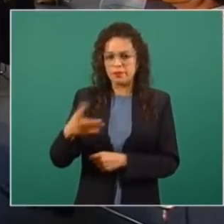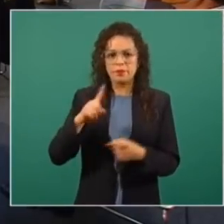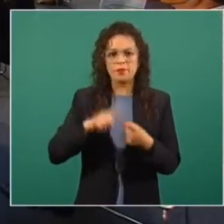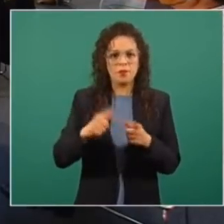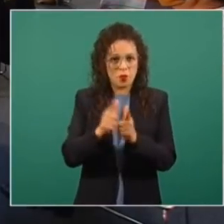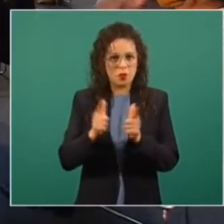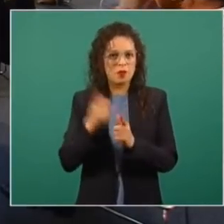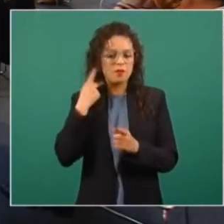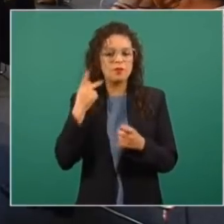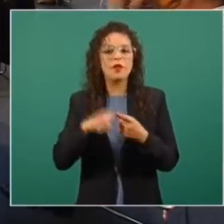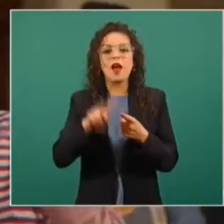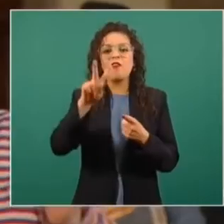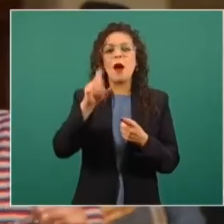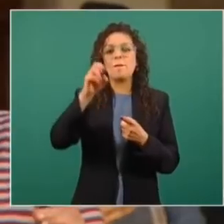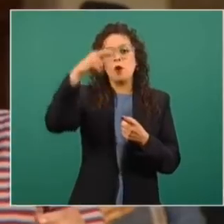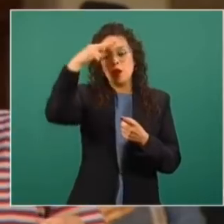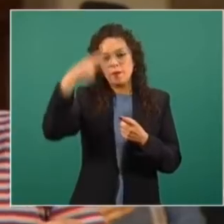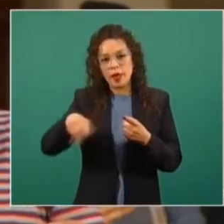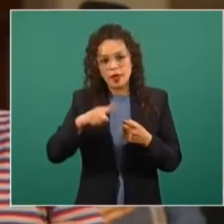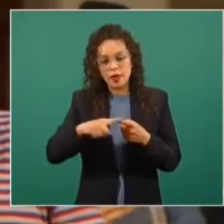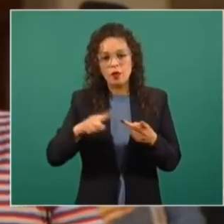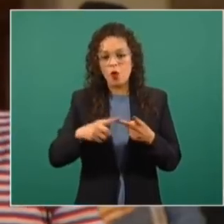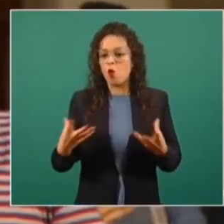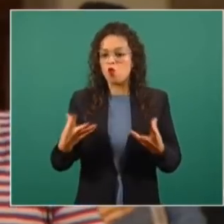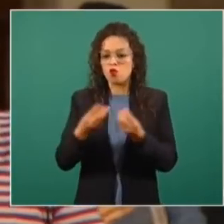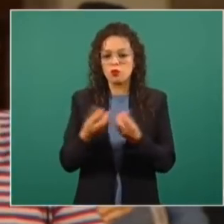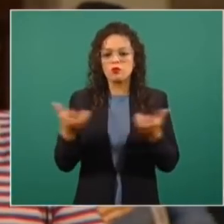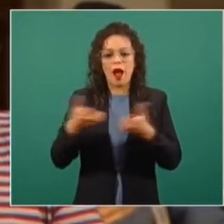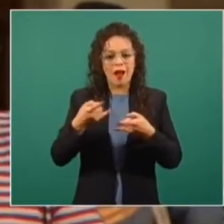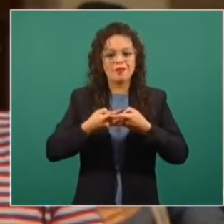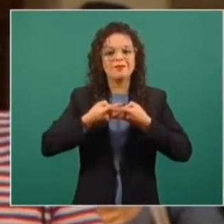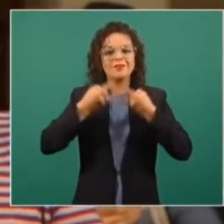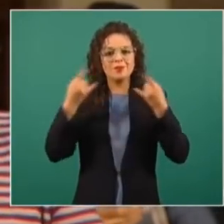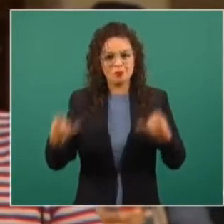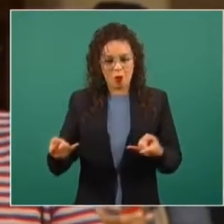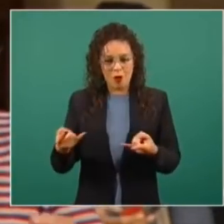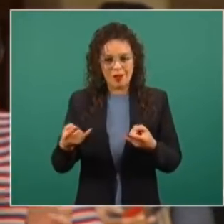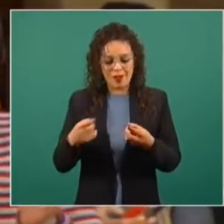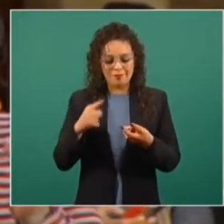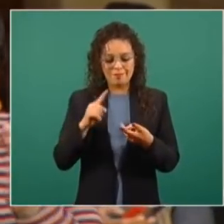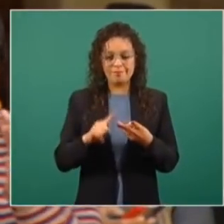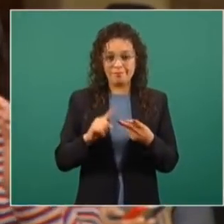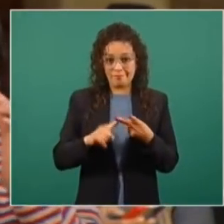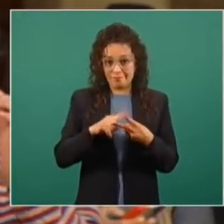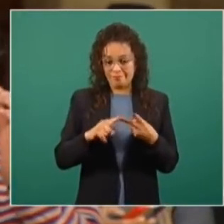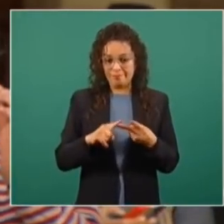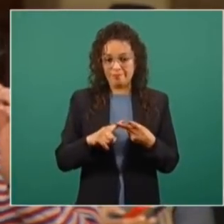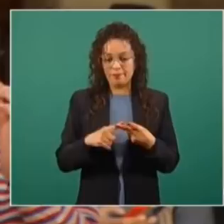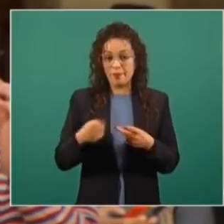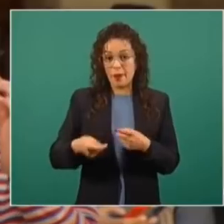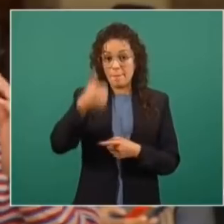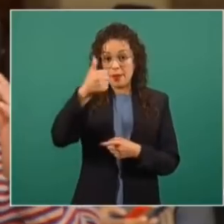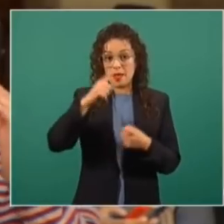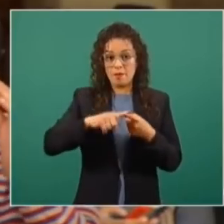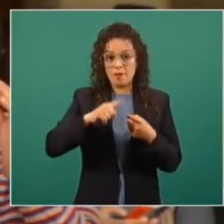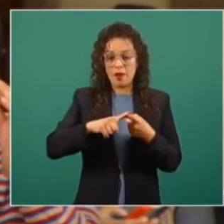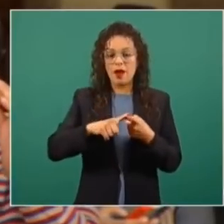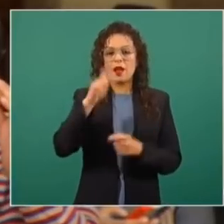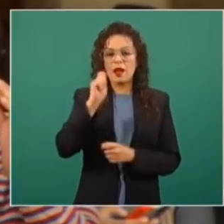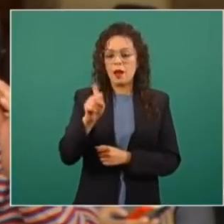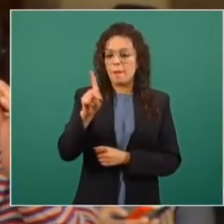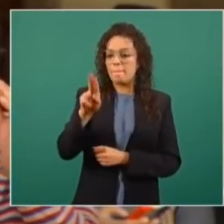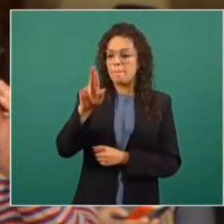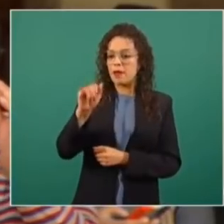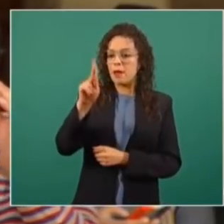por México y Juntos Haremos Historia. La primera integrada, como todos sabemos, por el PRI-PAN